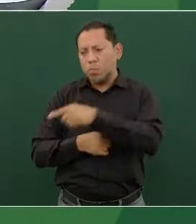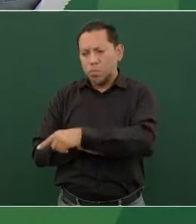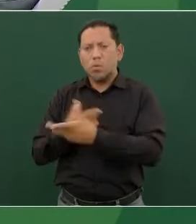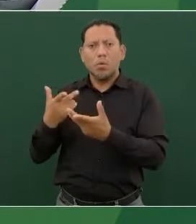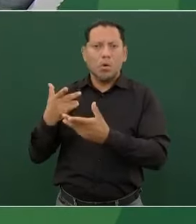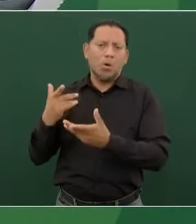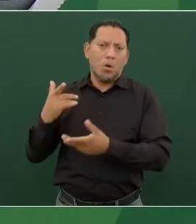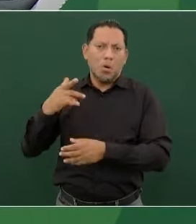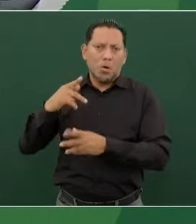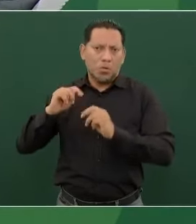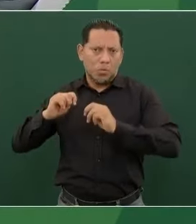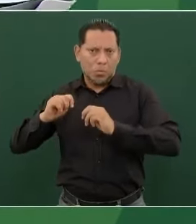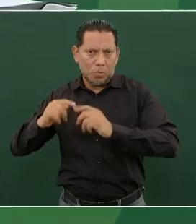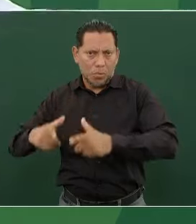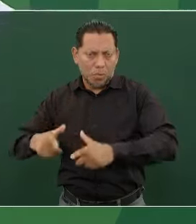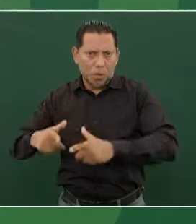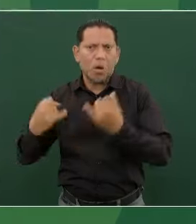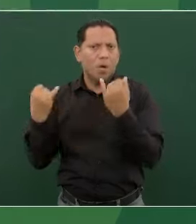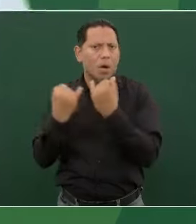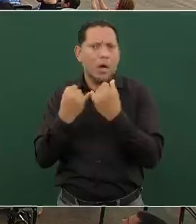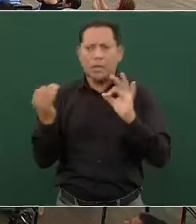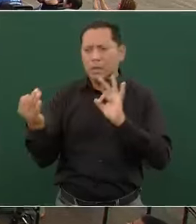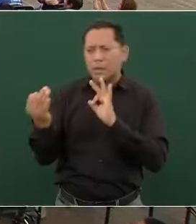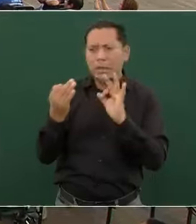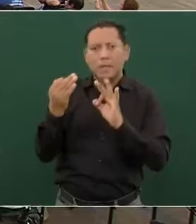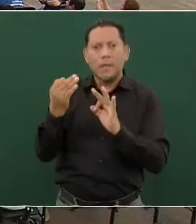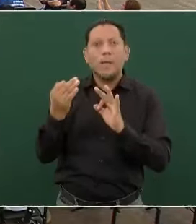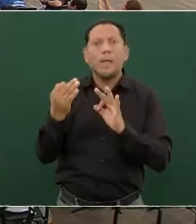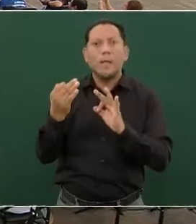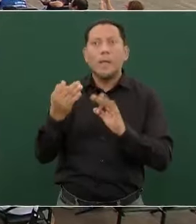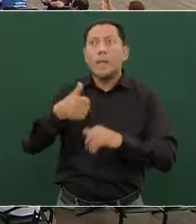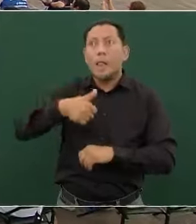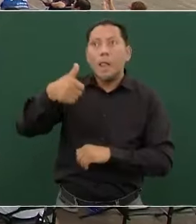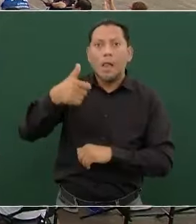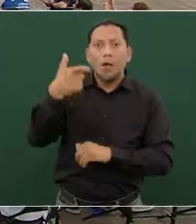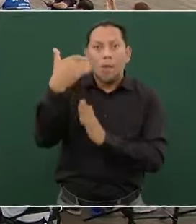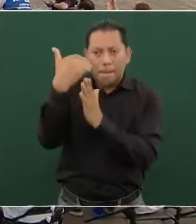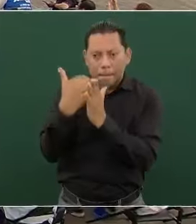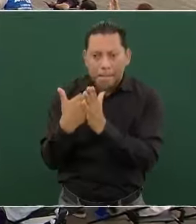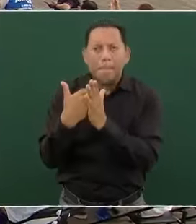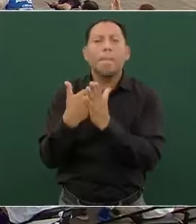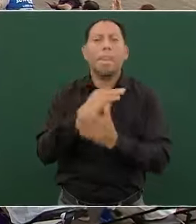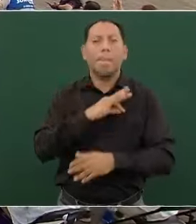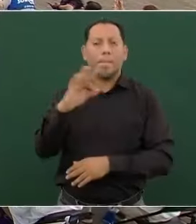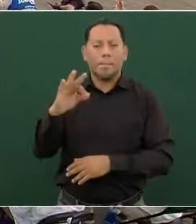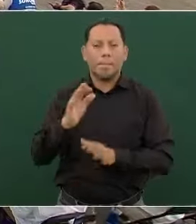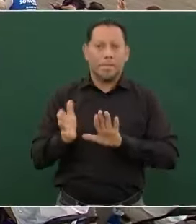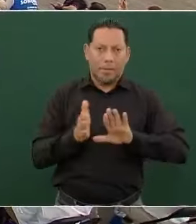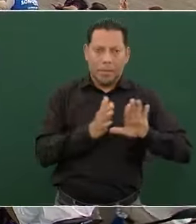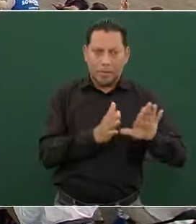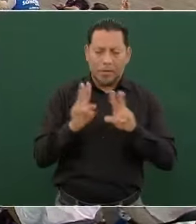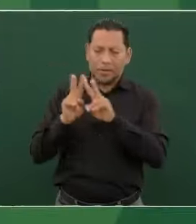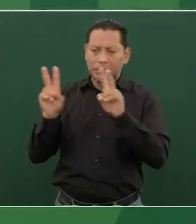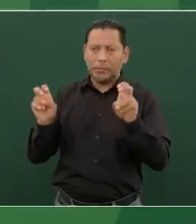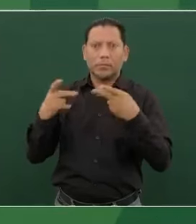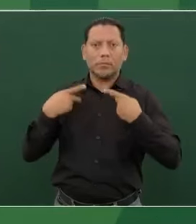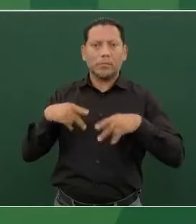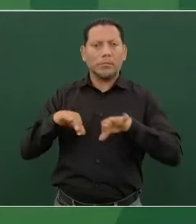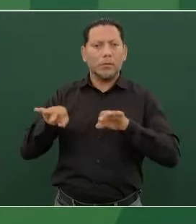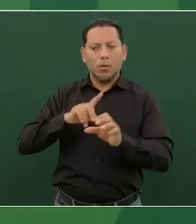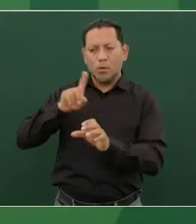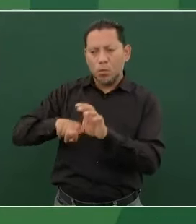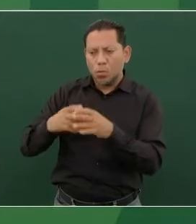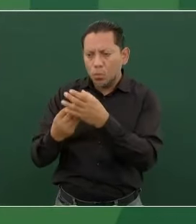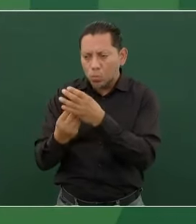acortando distancias y bajando los costos de transportes. En el rubro de creación de empleos es